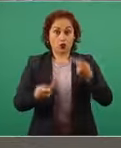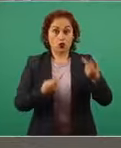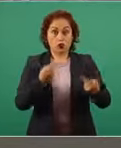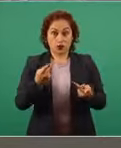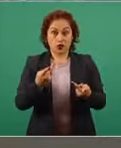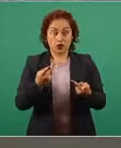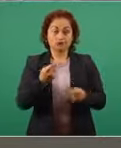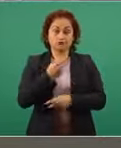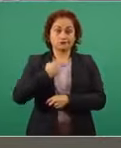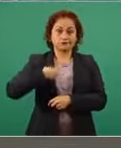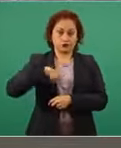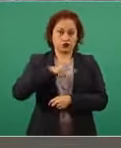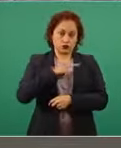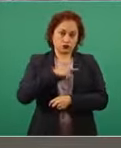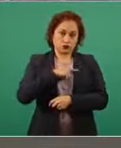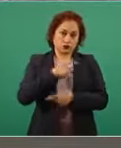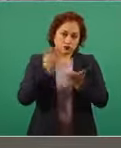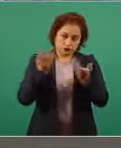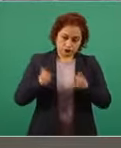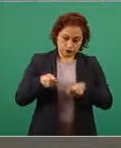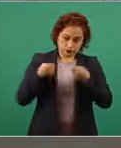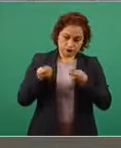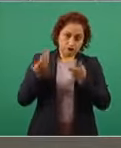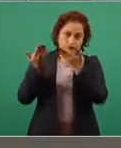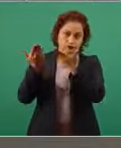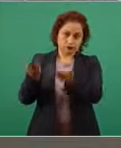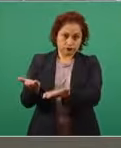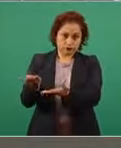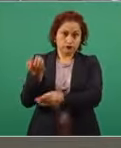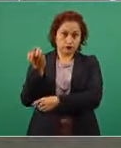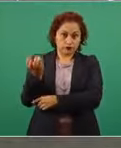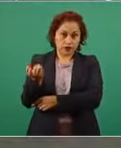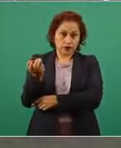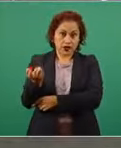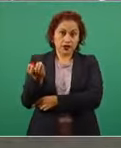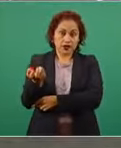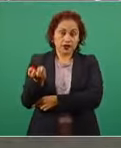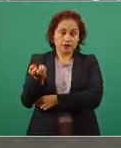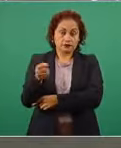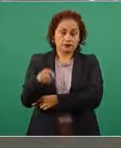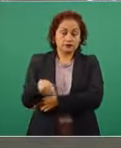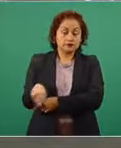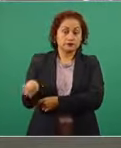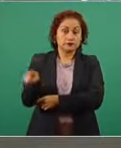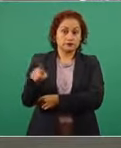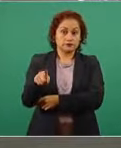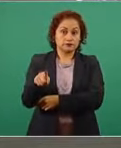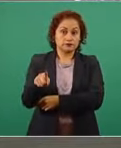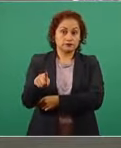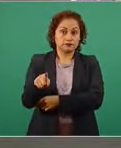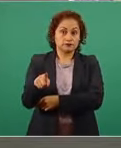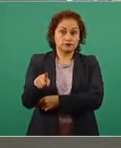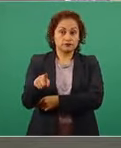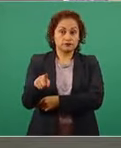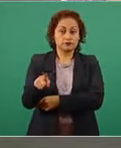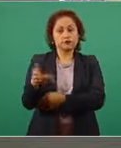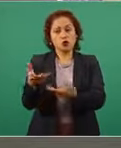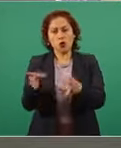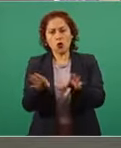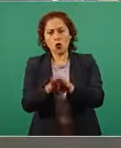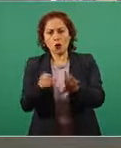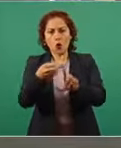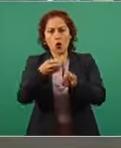darle la oportunidad de que pregunte un periodista argentino